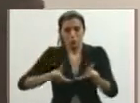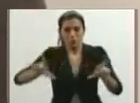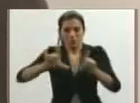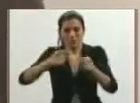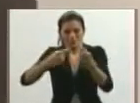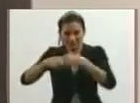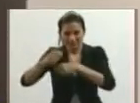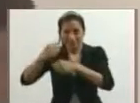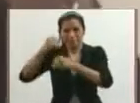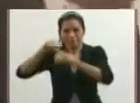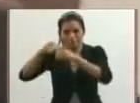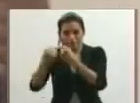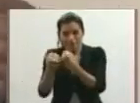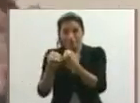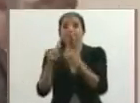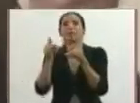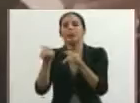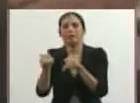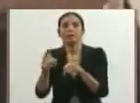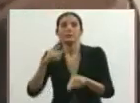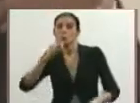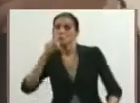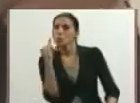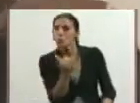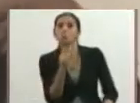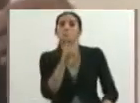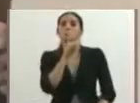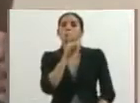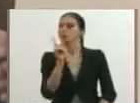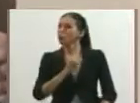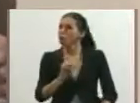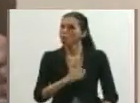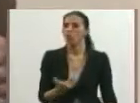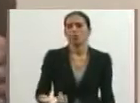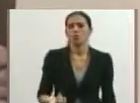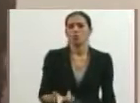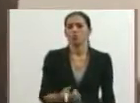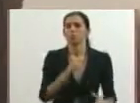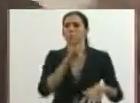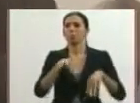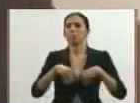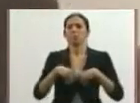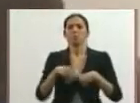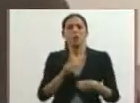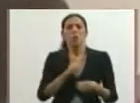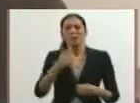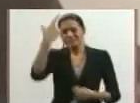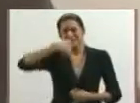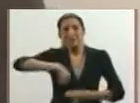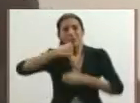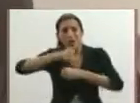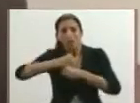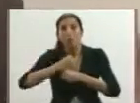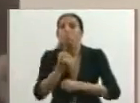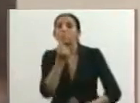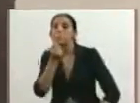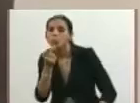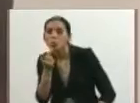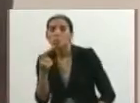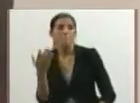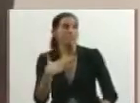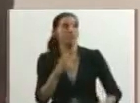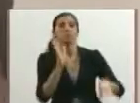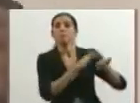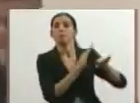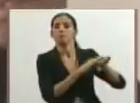el que está tocando la masa, el que tiene que denunciar, que es el caso que nos está pasando a nosotros en Fetralina, que es el mismo trabajador que dice, mira, Juan, me despidieron.